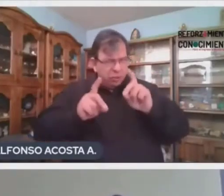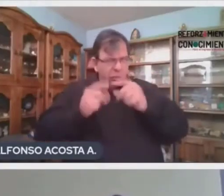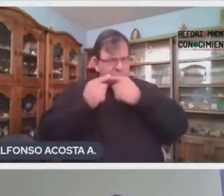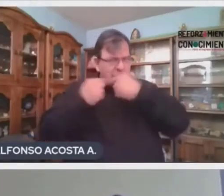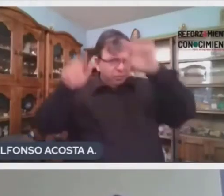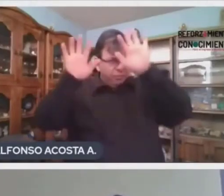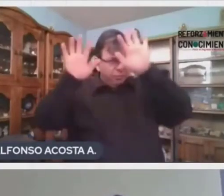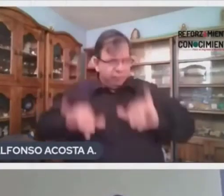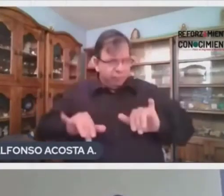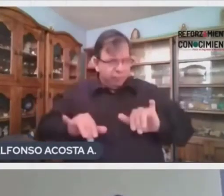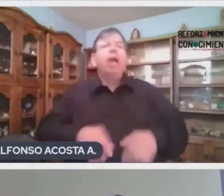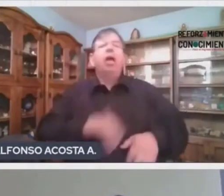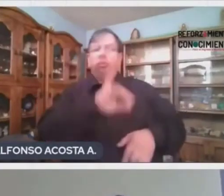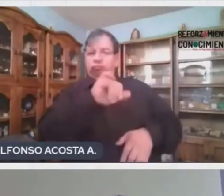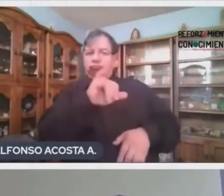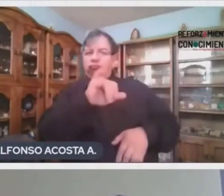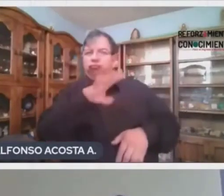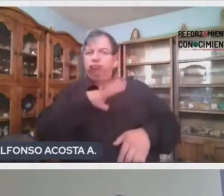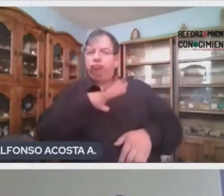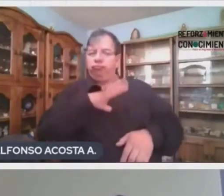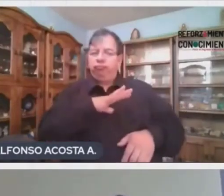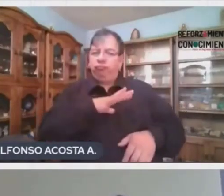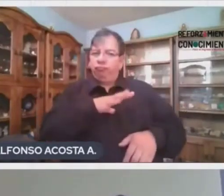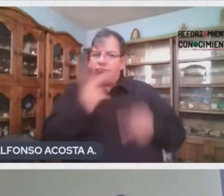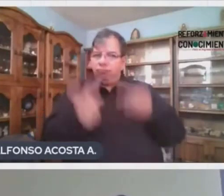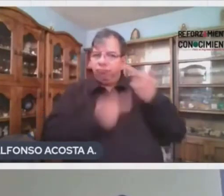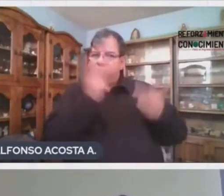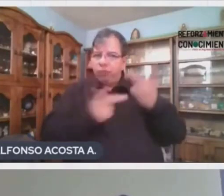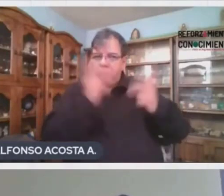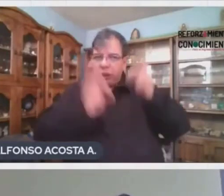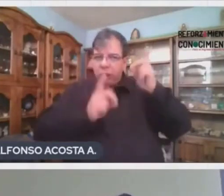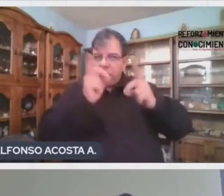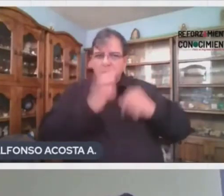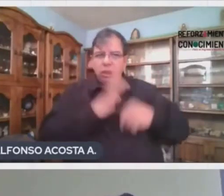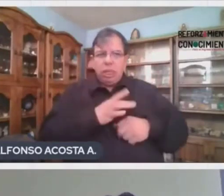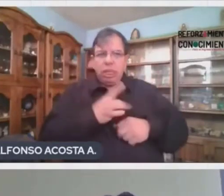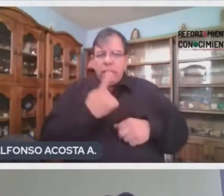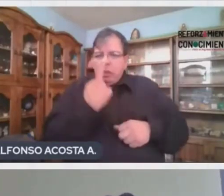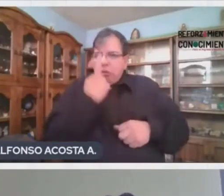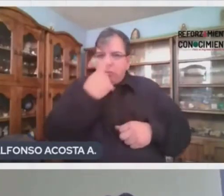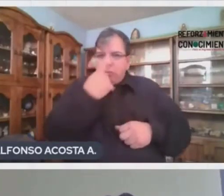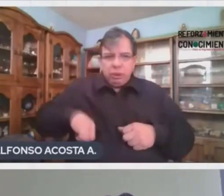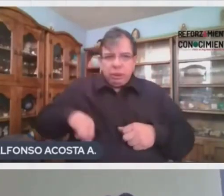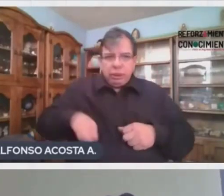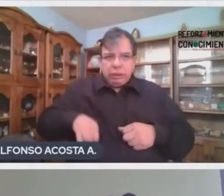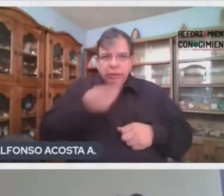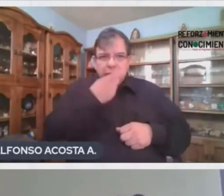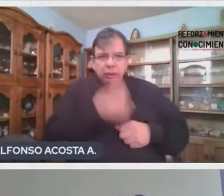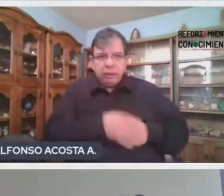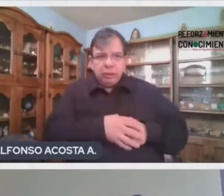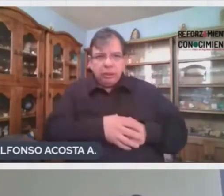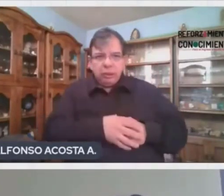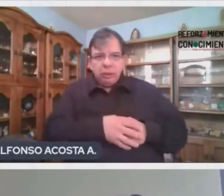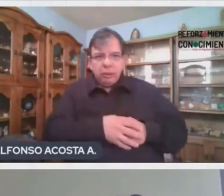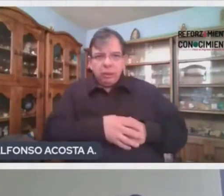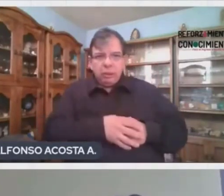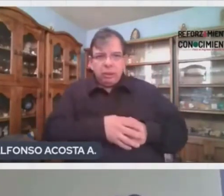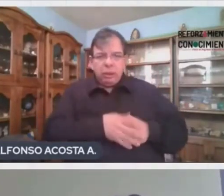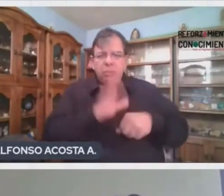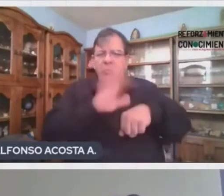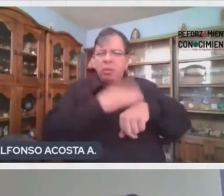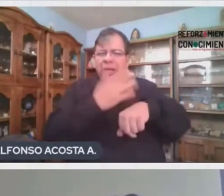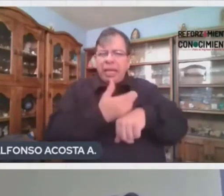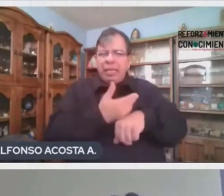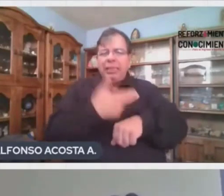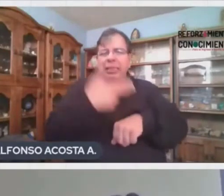a poner muchas dudas. Y aquí tenemos una muy interesante que dice, ¿qué es lo que causa la hemofilia?